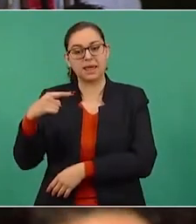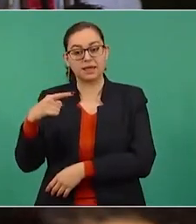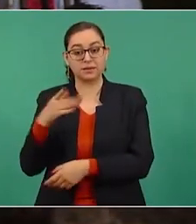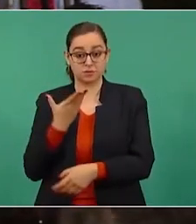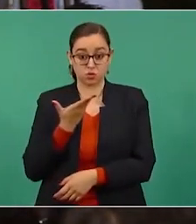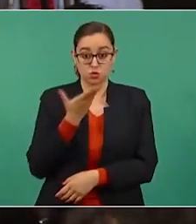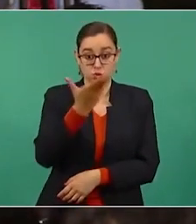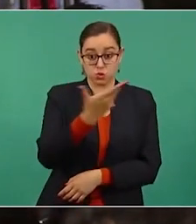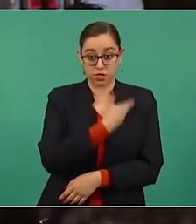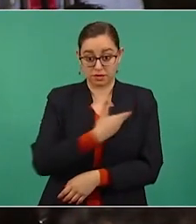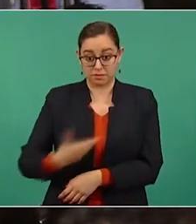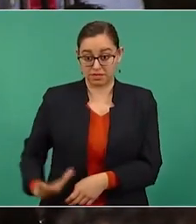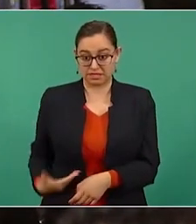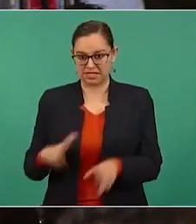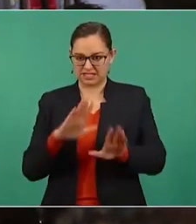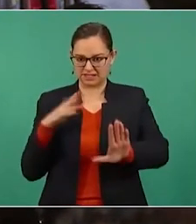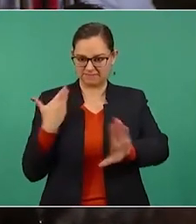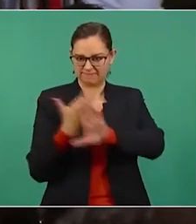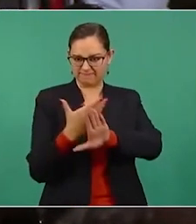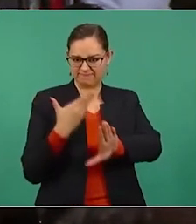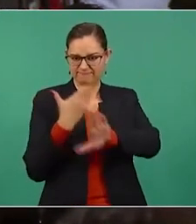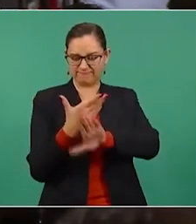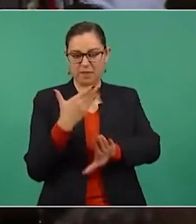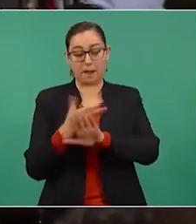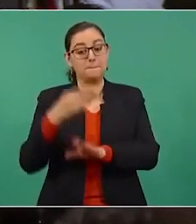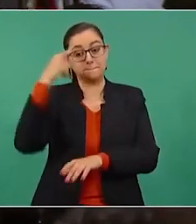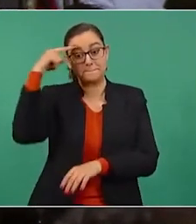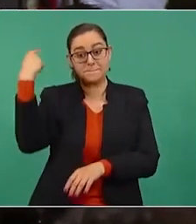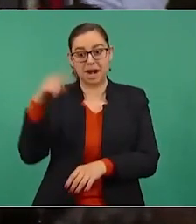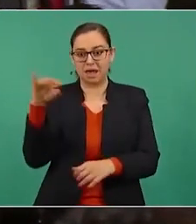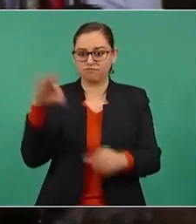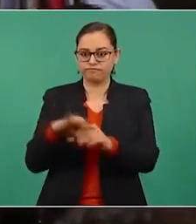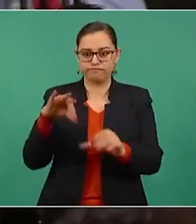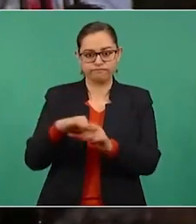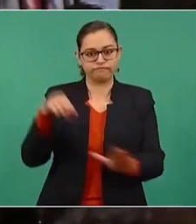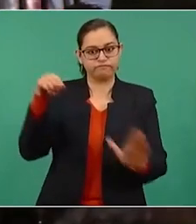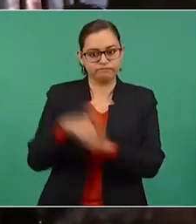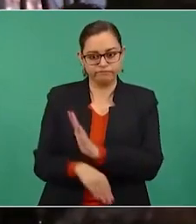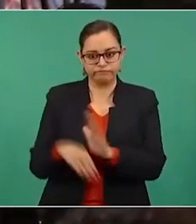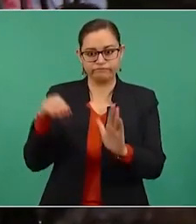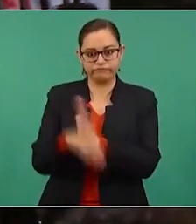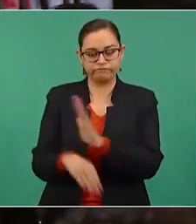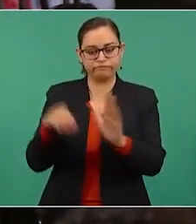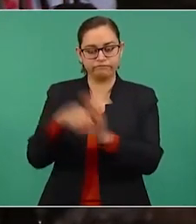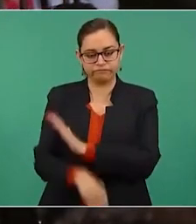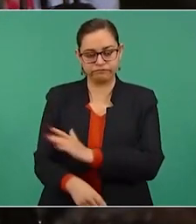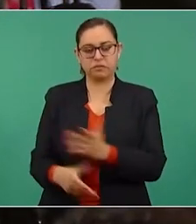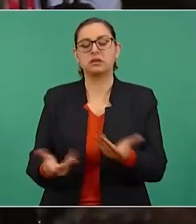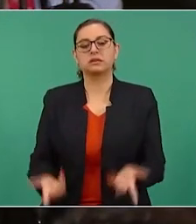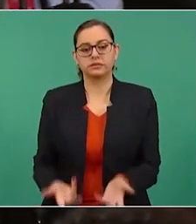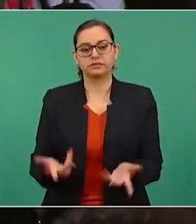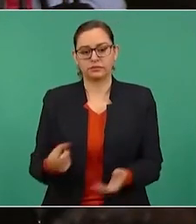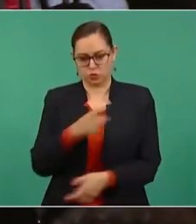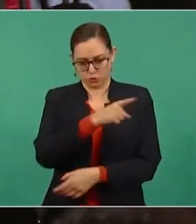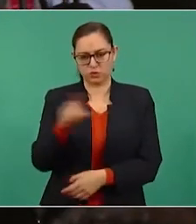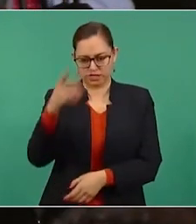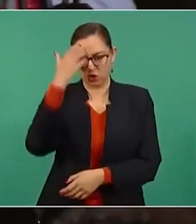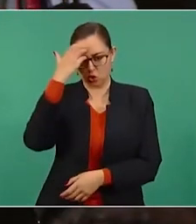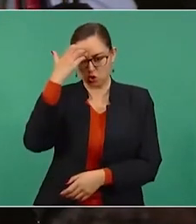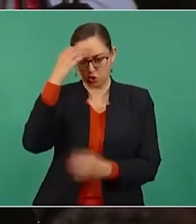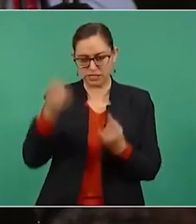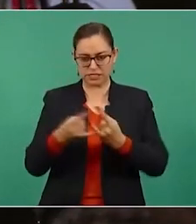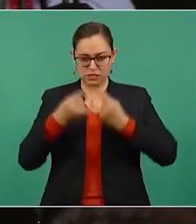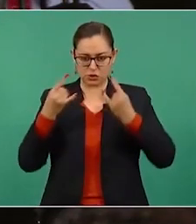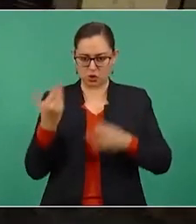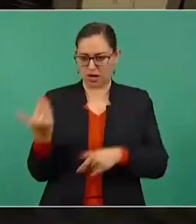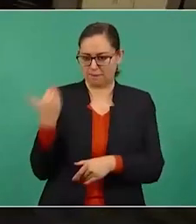conoce usted los pormenores, presidente, de esa maquinación fallida, porque parte de la historia usted la ha recogido en su